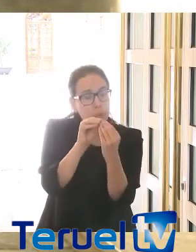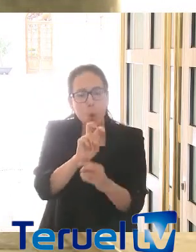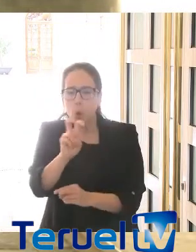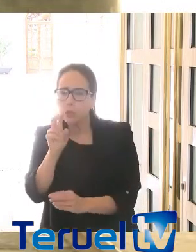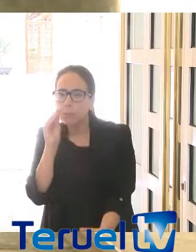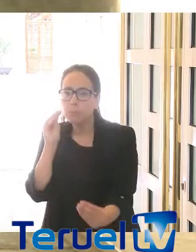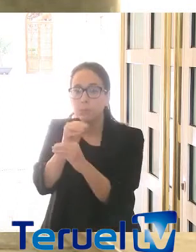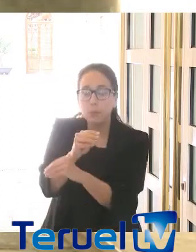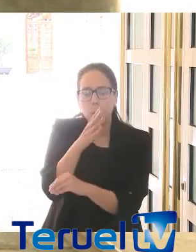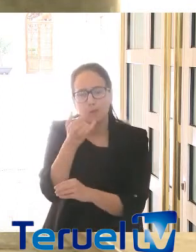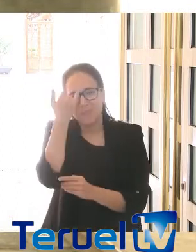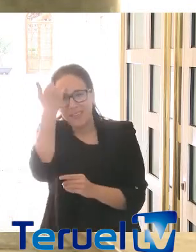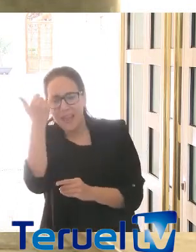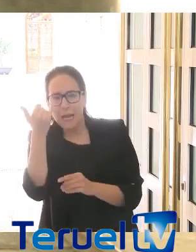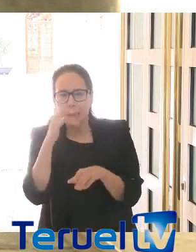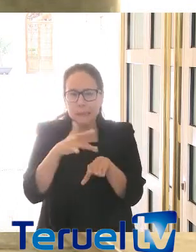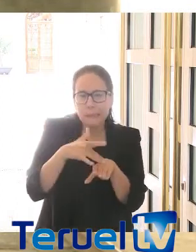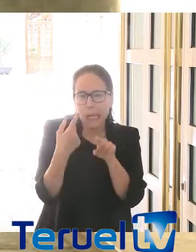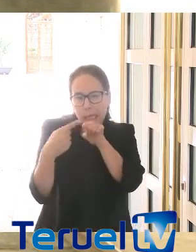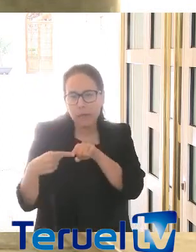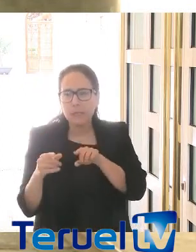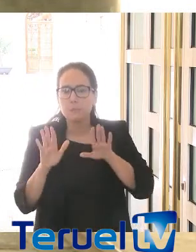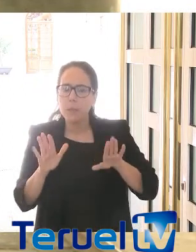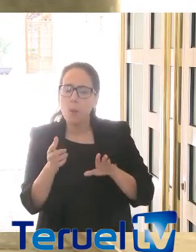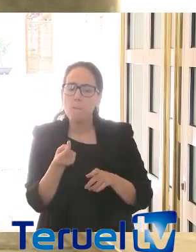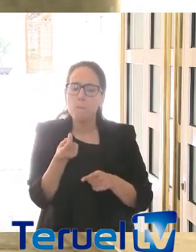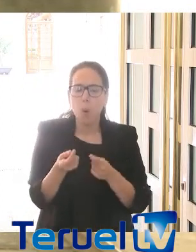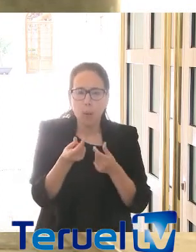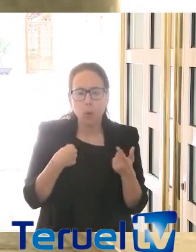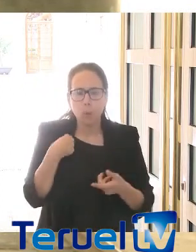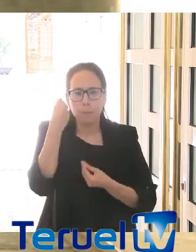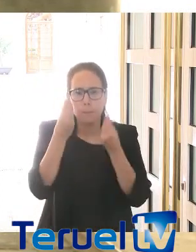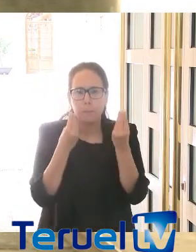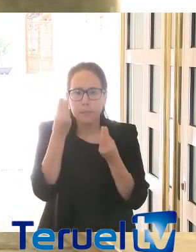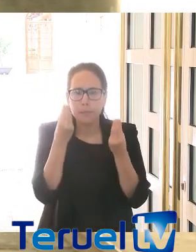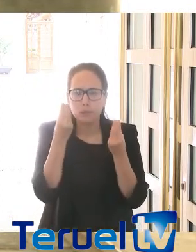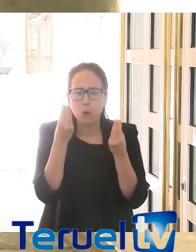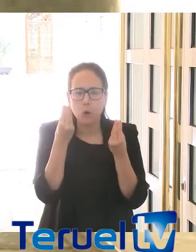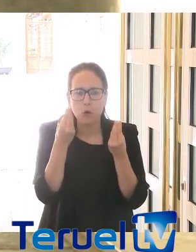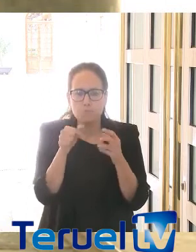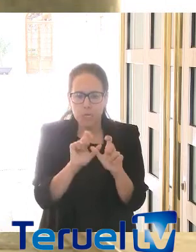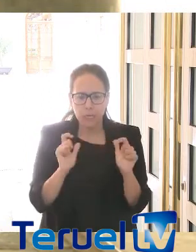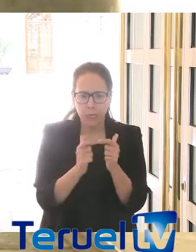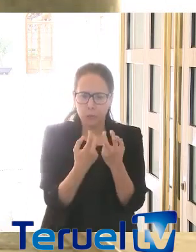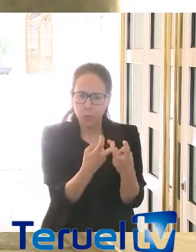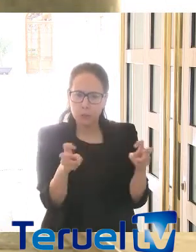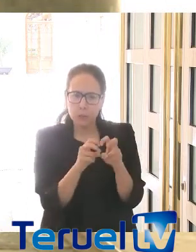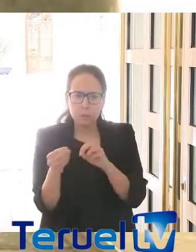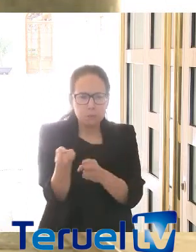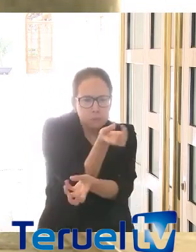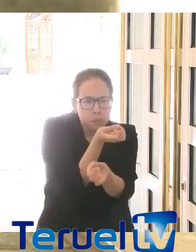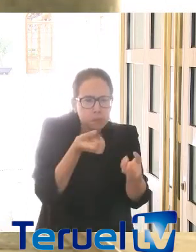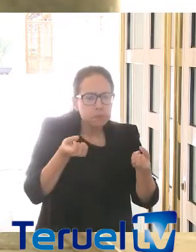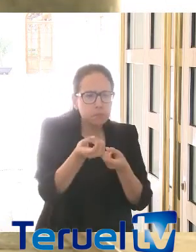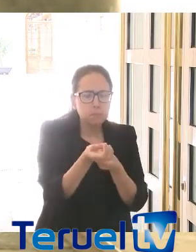distintas sensibilidades, pero creo que va a ser un tema fructífero el estar aquí y cada uno